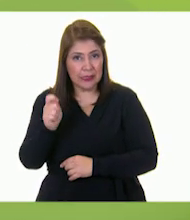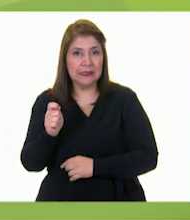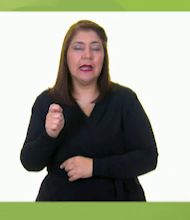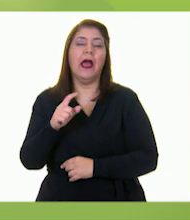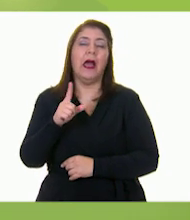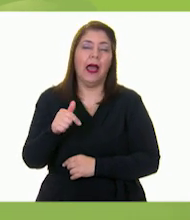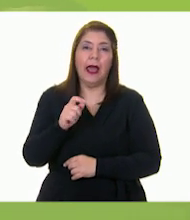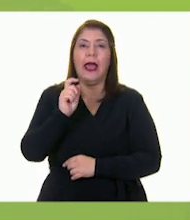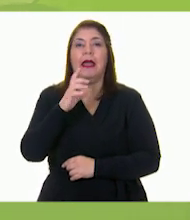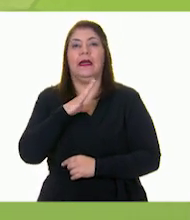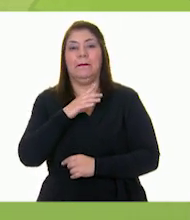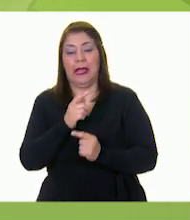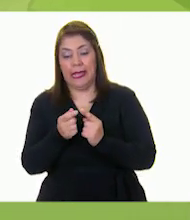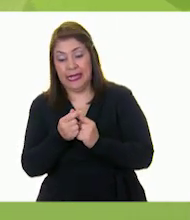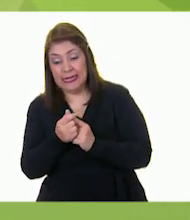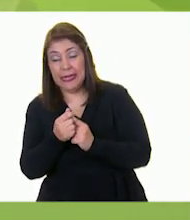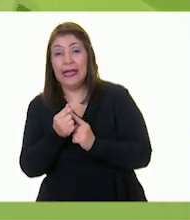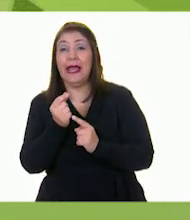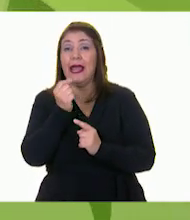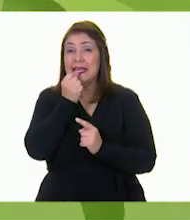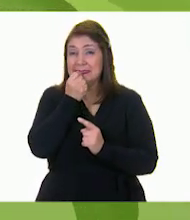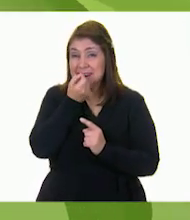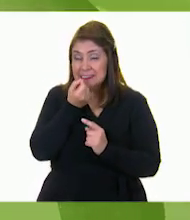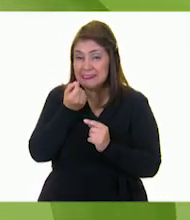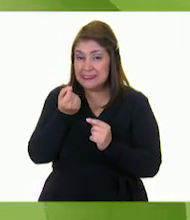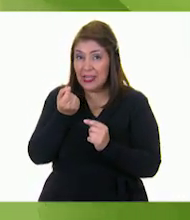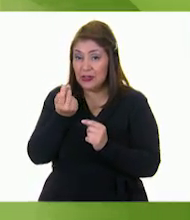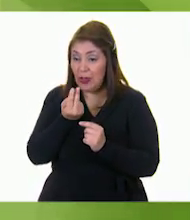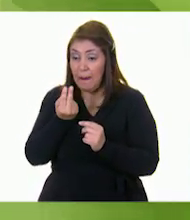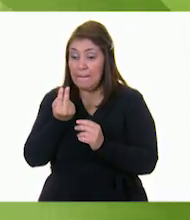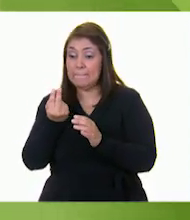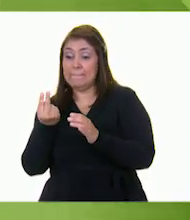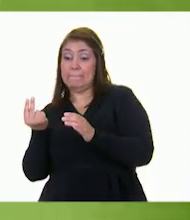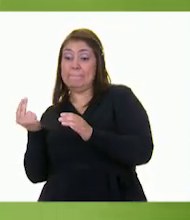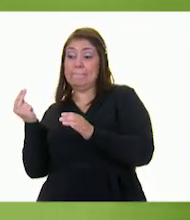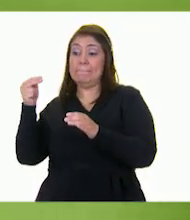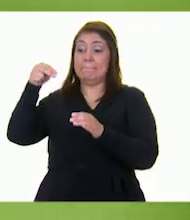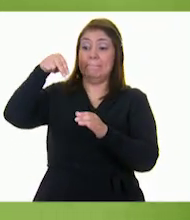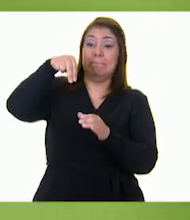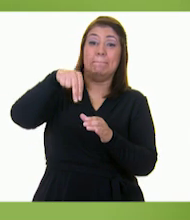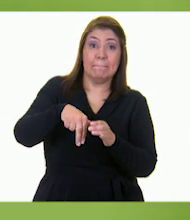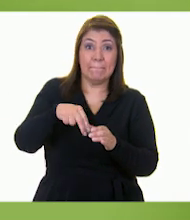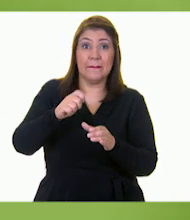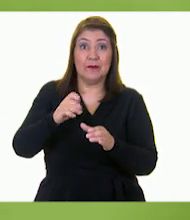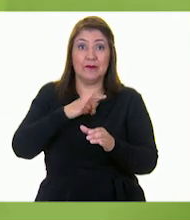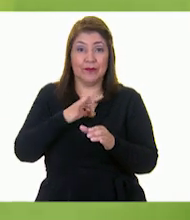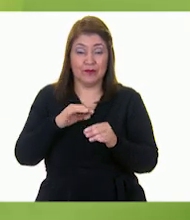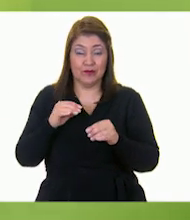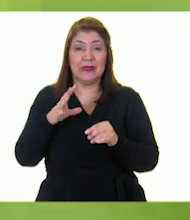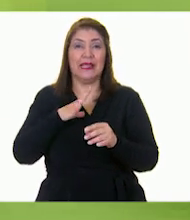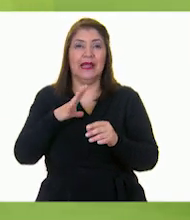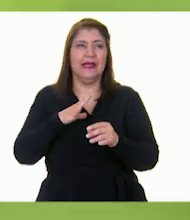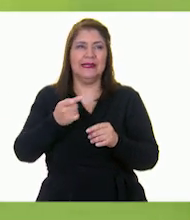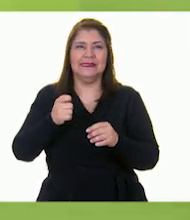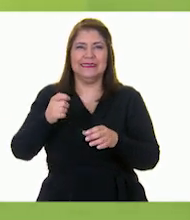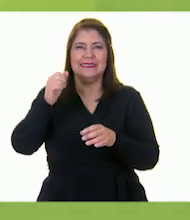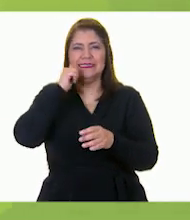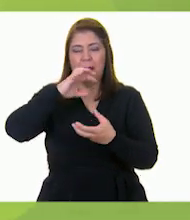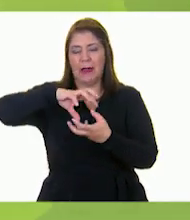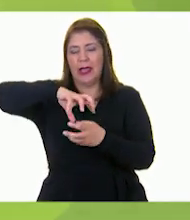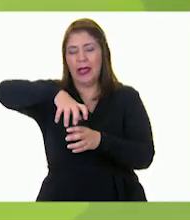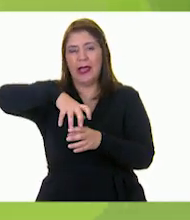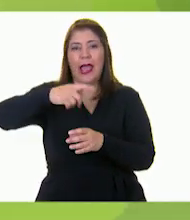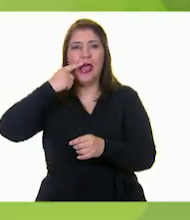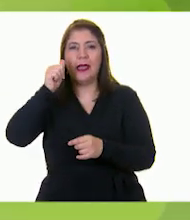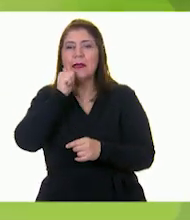Maní llegaron a la cocina y se colaron en el recipiente de las semillas que la mamá de Carlitos le ponía al alcance